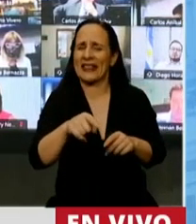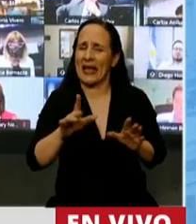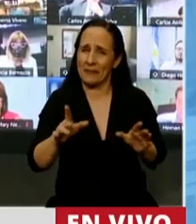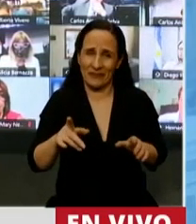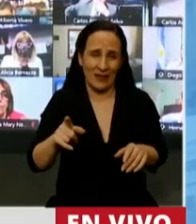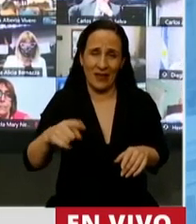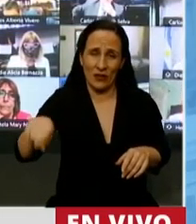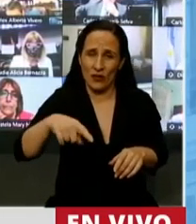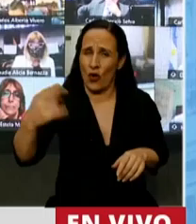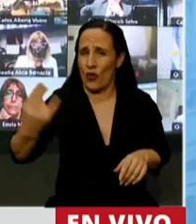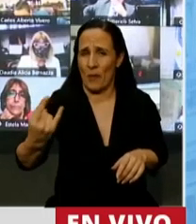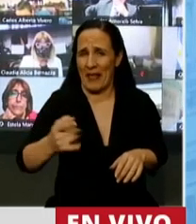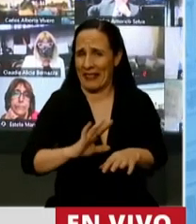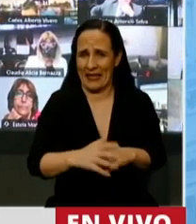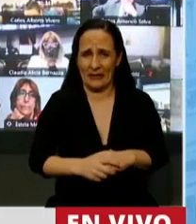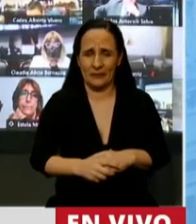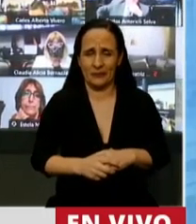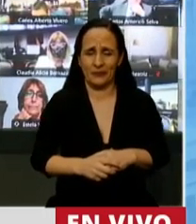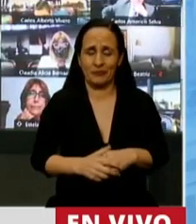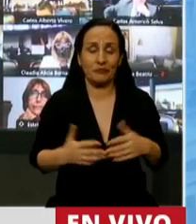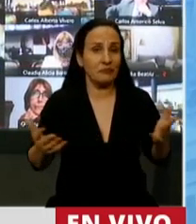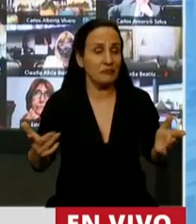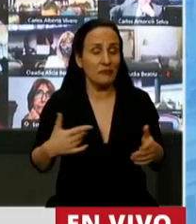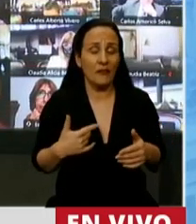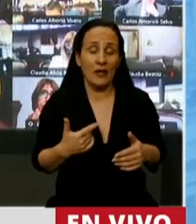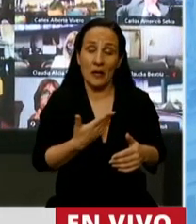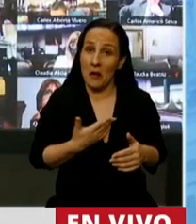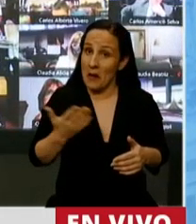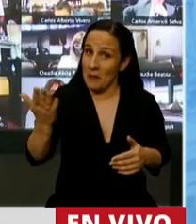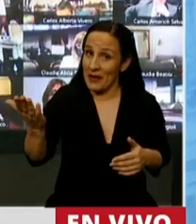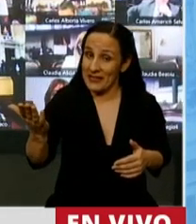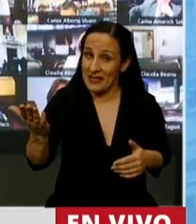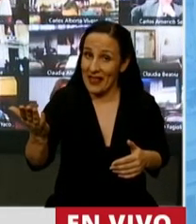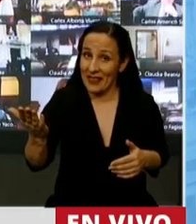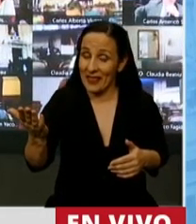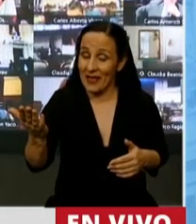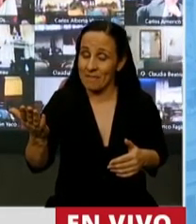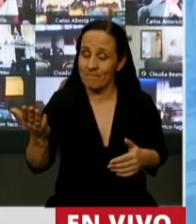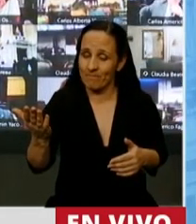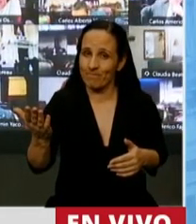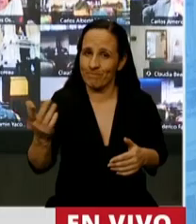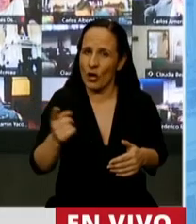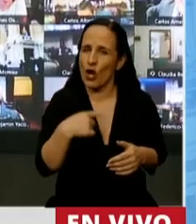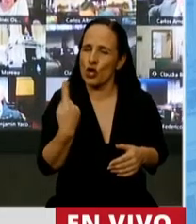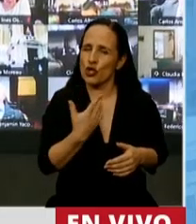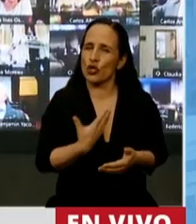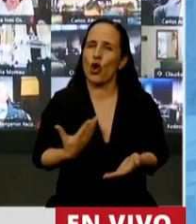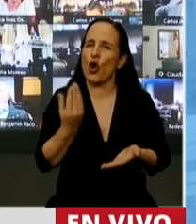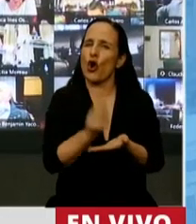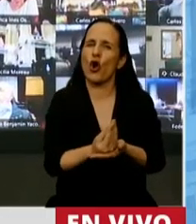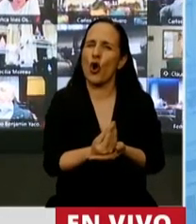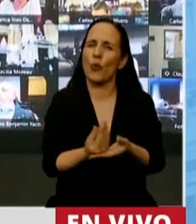pretenden decir o hacer creer a los argentinos que son democráticos y que